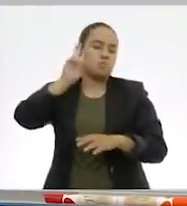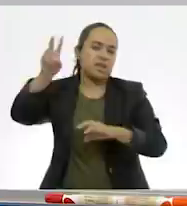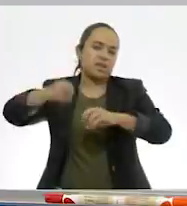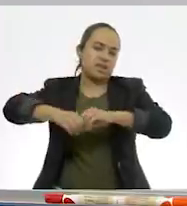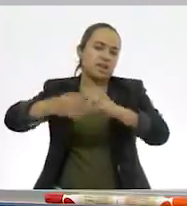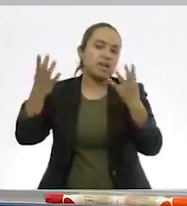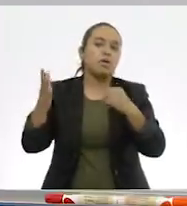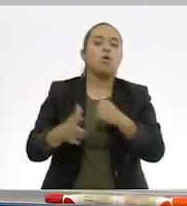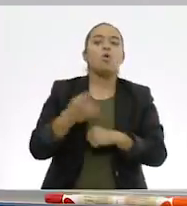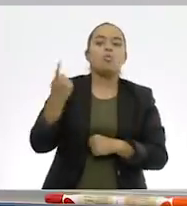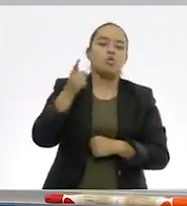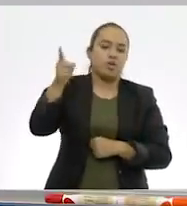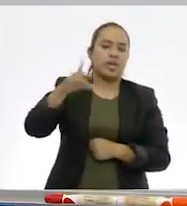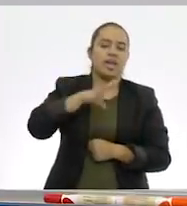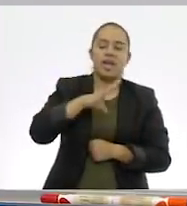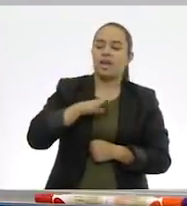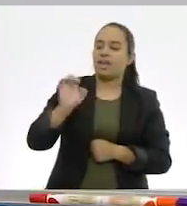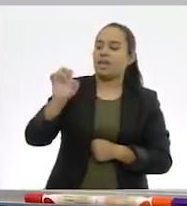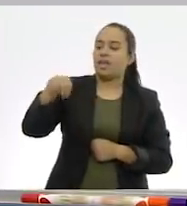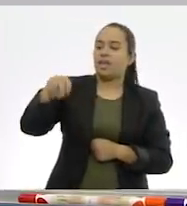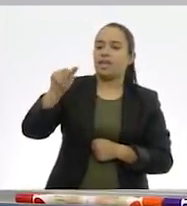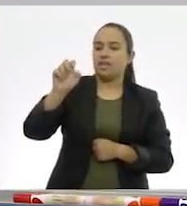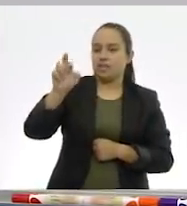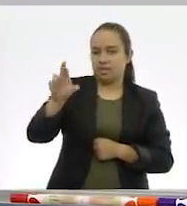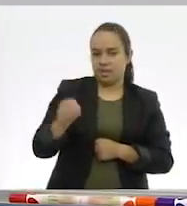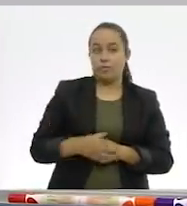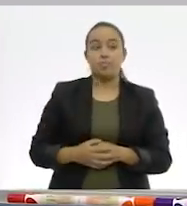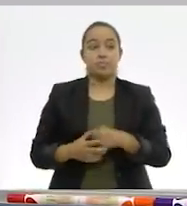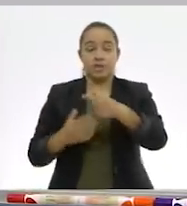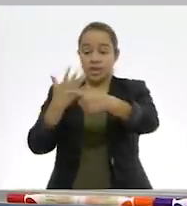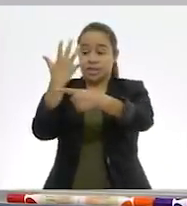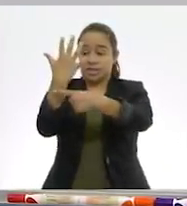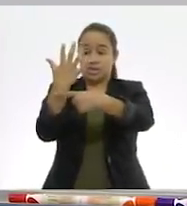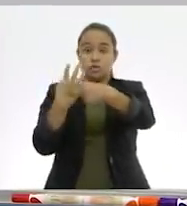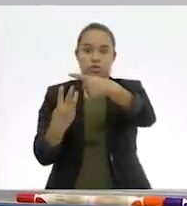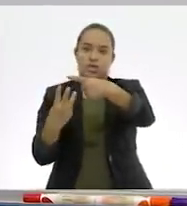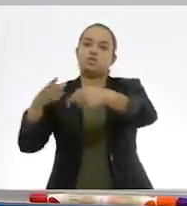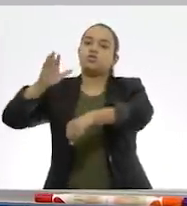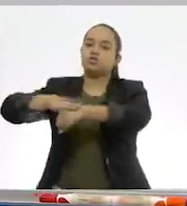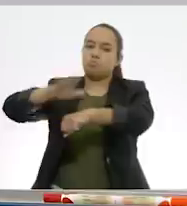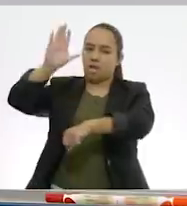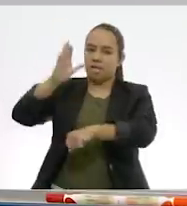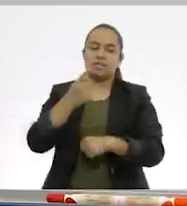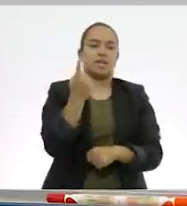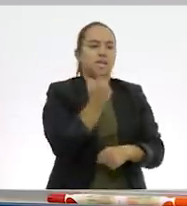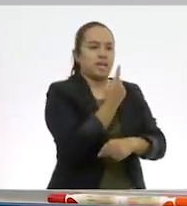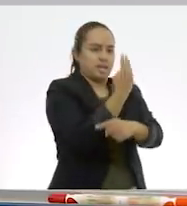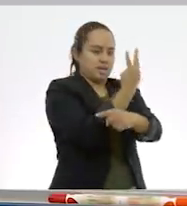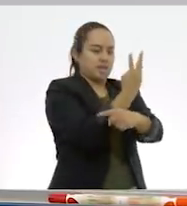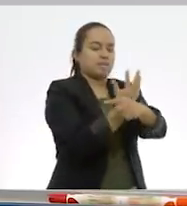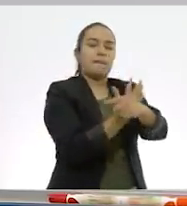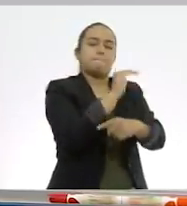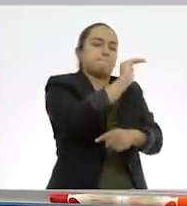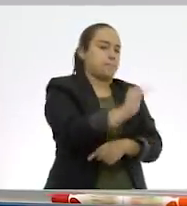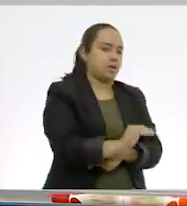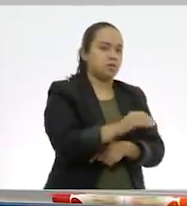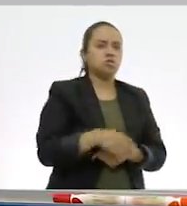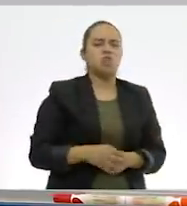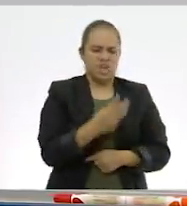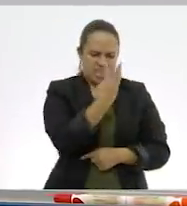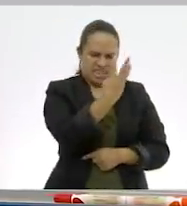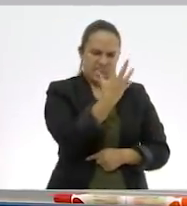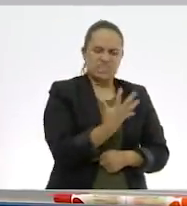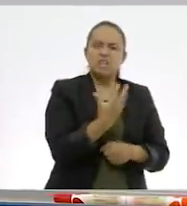porque ya hasta tenemos enteros. Entonces, cinco tercios es mayor que tres quintos. Necesitamos saber cuánto le falta tres